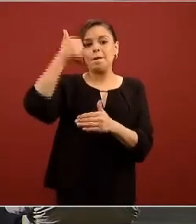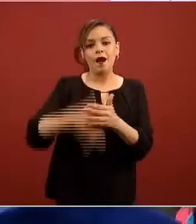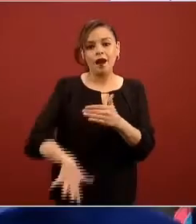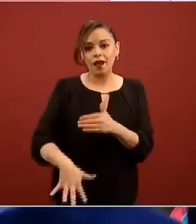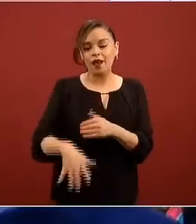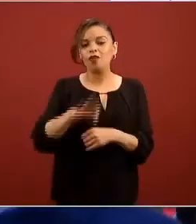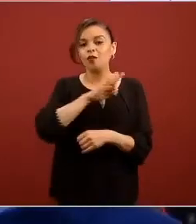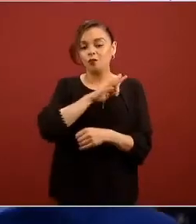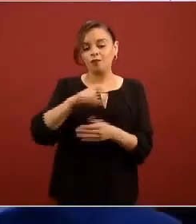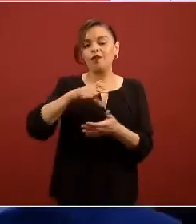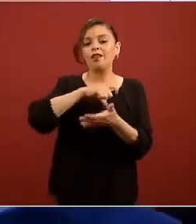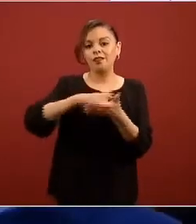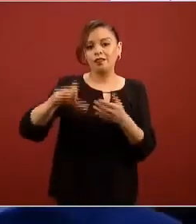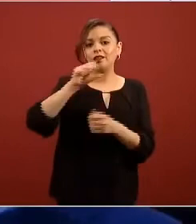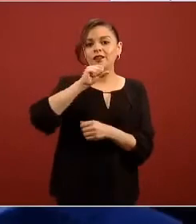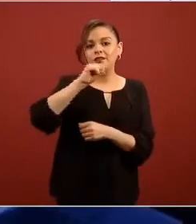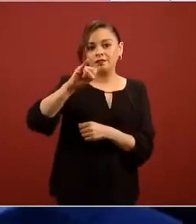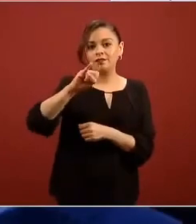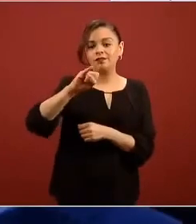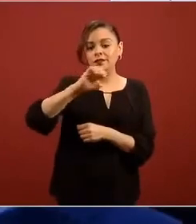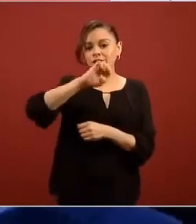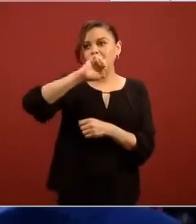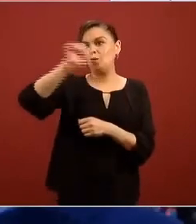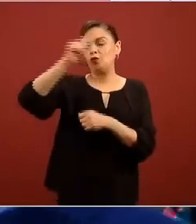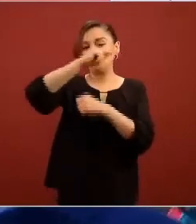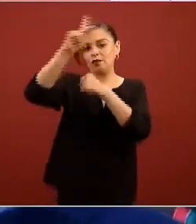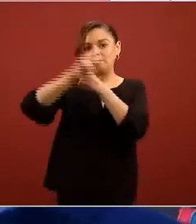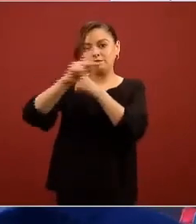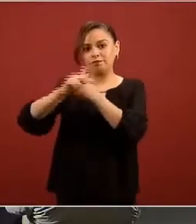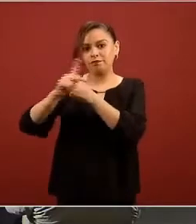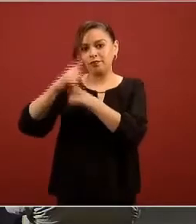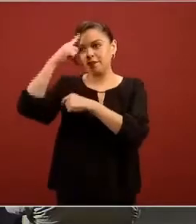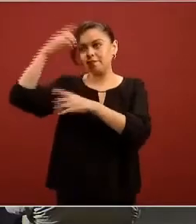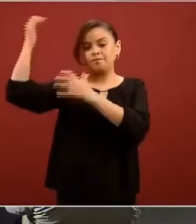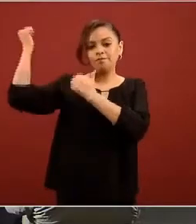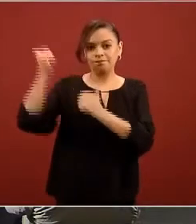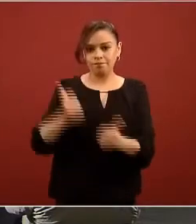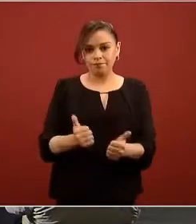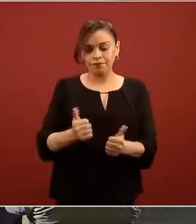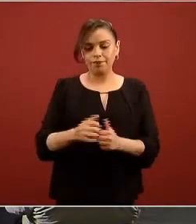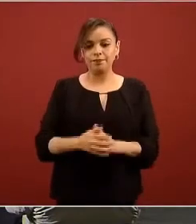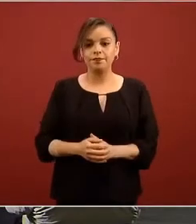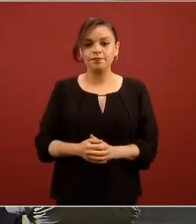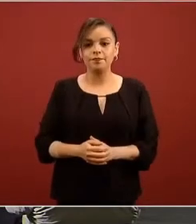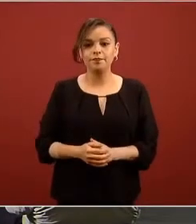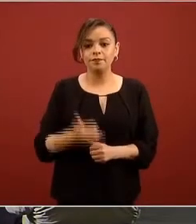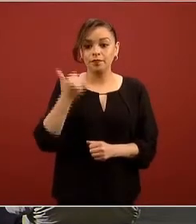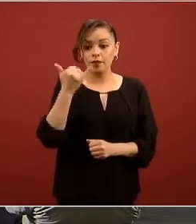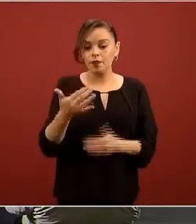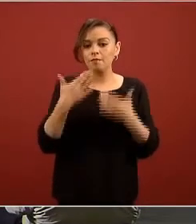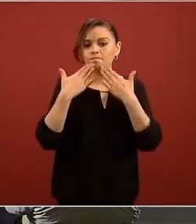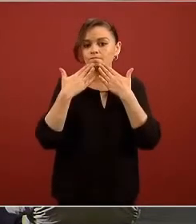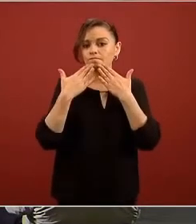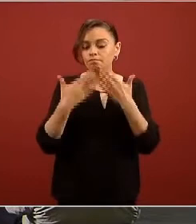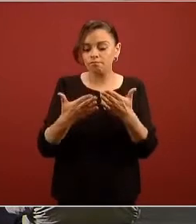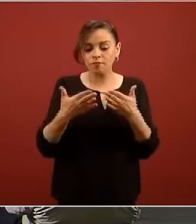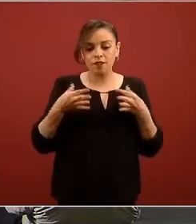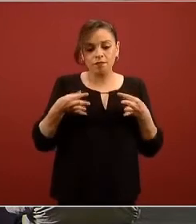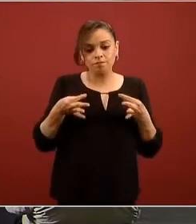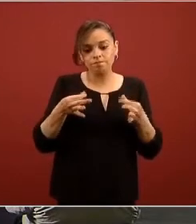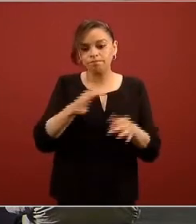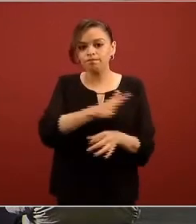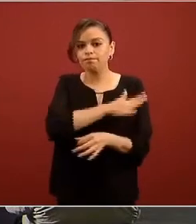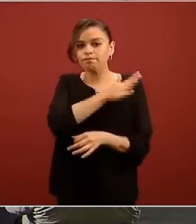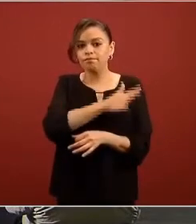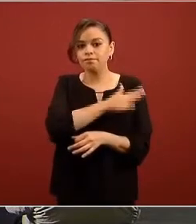extranjero y sobre todo en una época de alta demanda de estos equipos y equipos con una alta calidad y seguridad biomédica